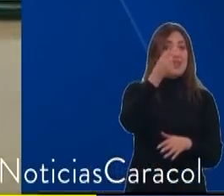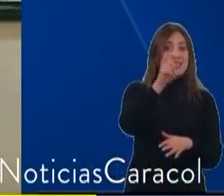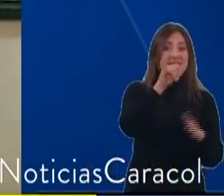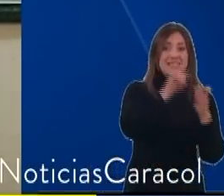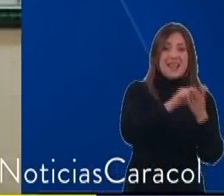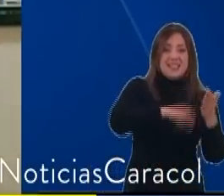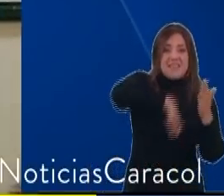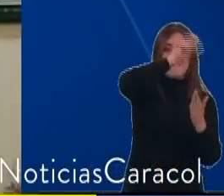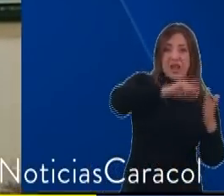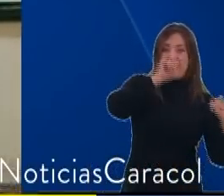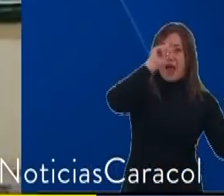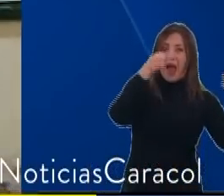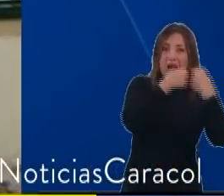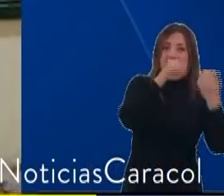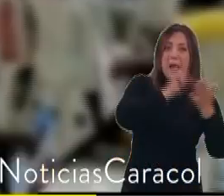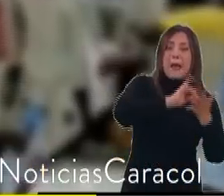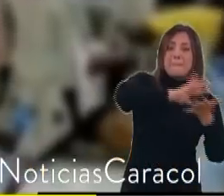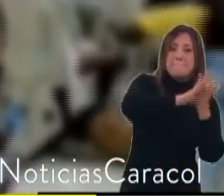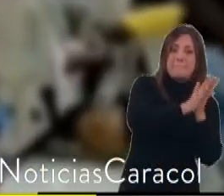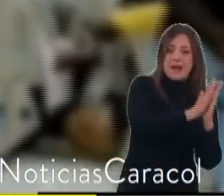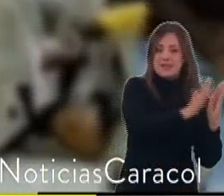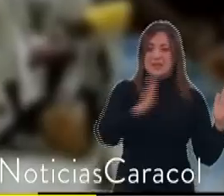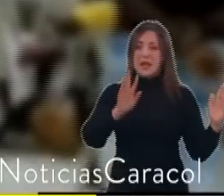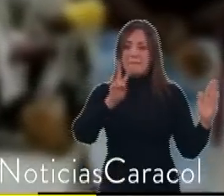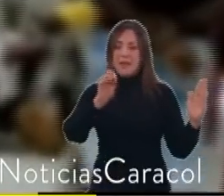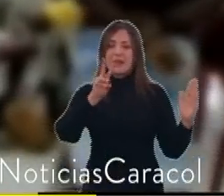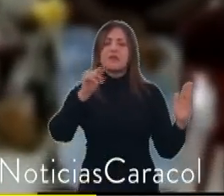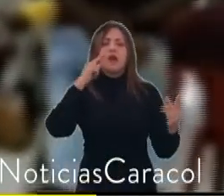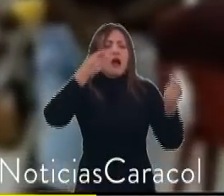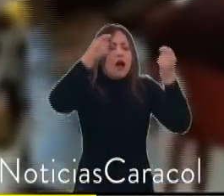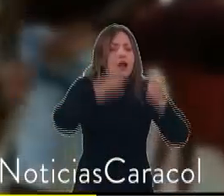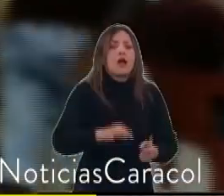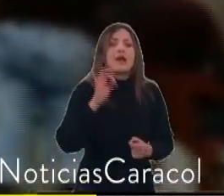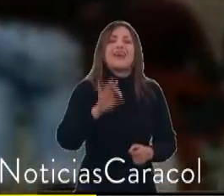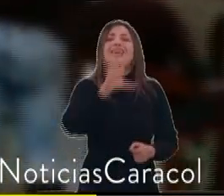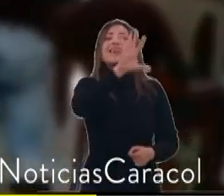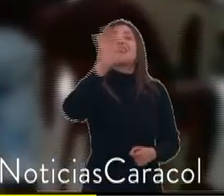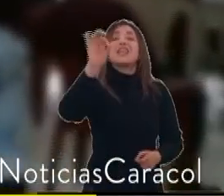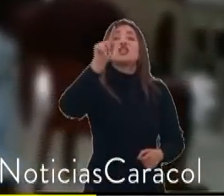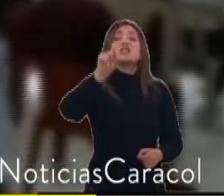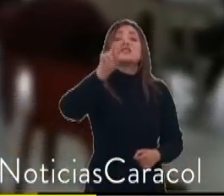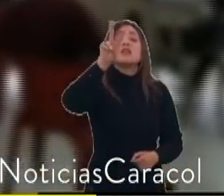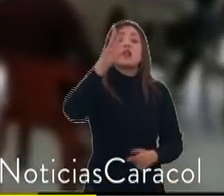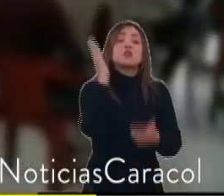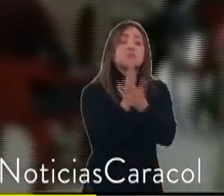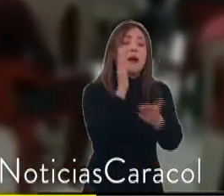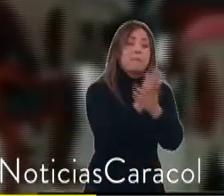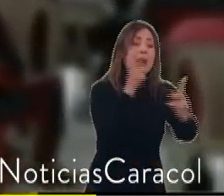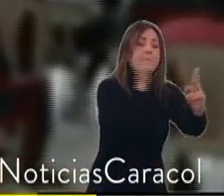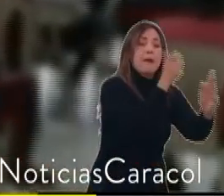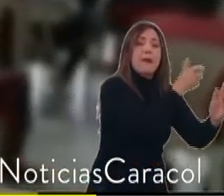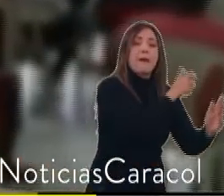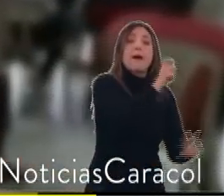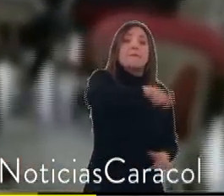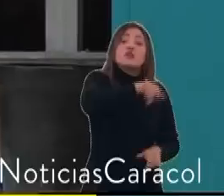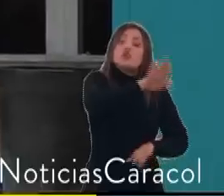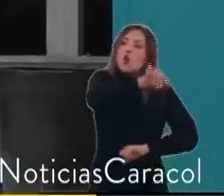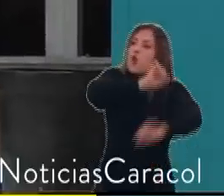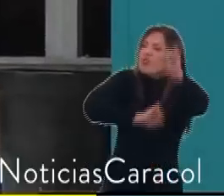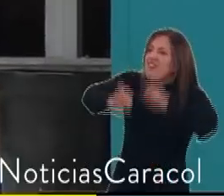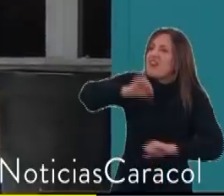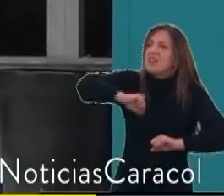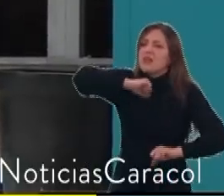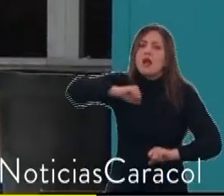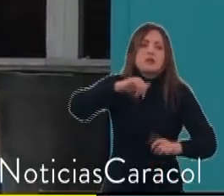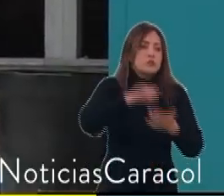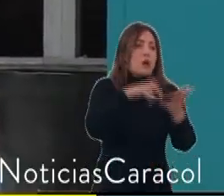y 2021 la oficina ha verificado 562 casos de homicidios de personas defensoras. Solo